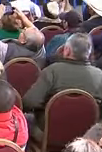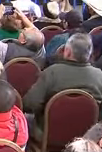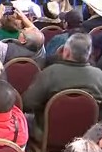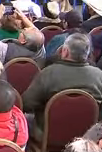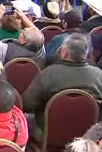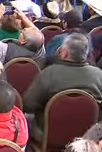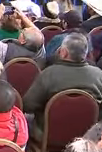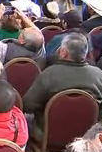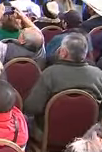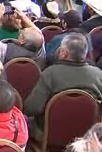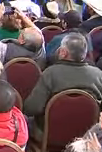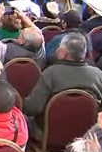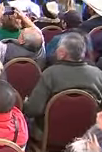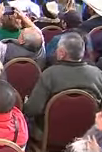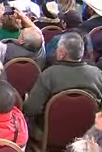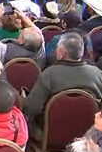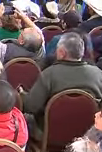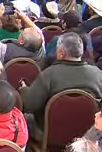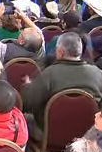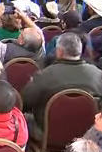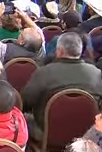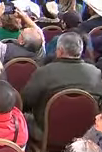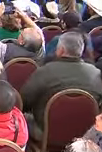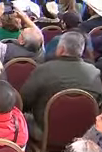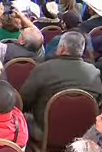me da mucho gusto estar